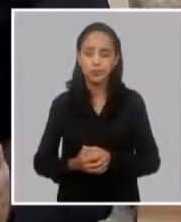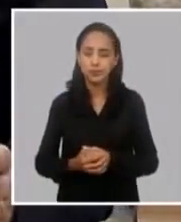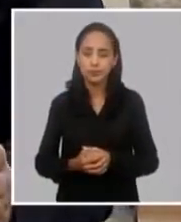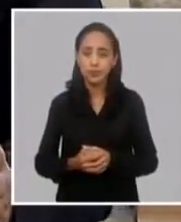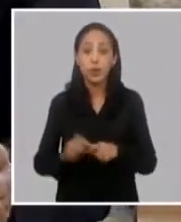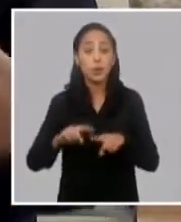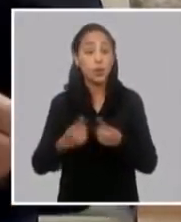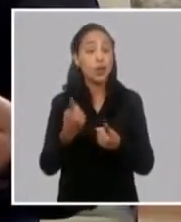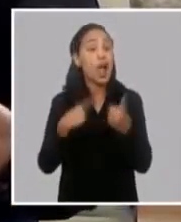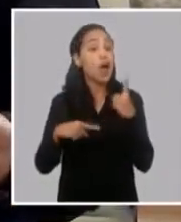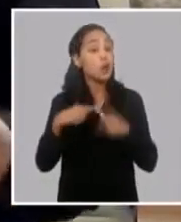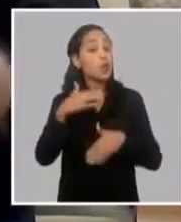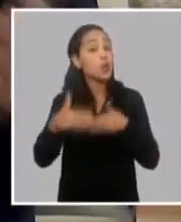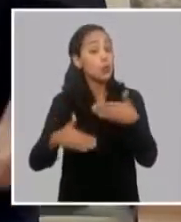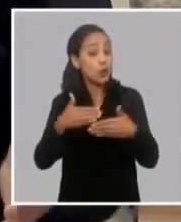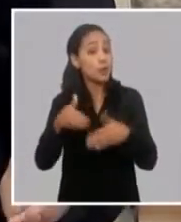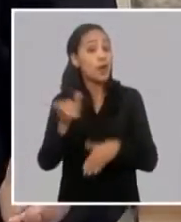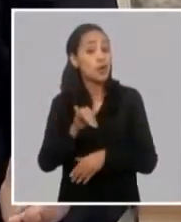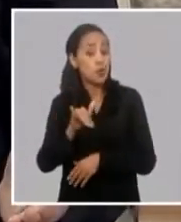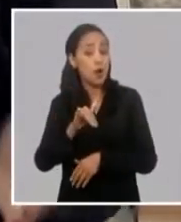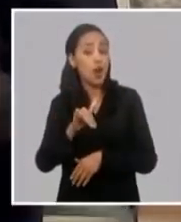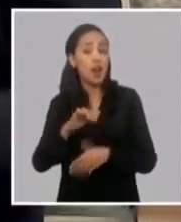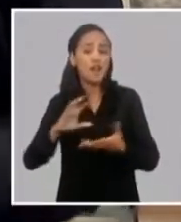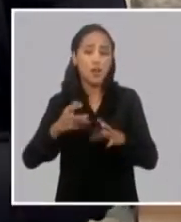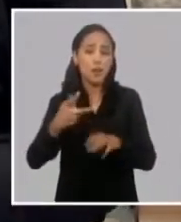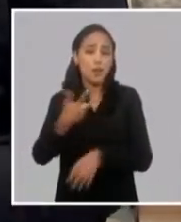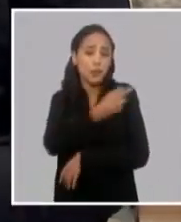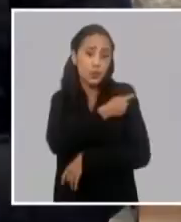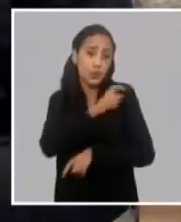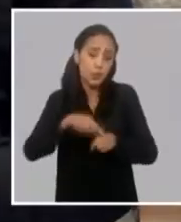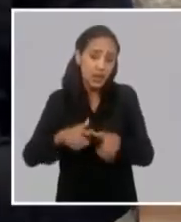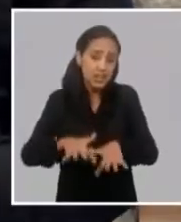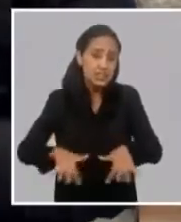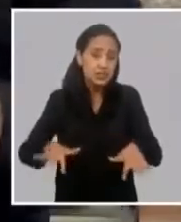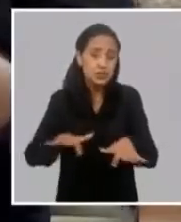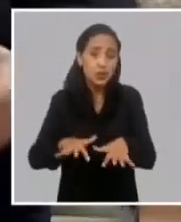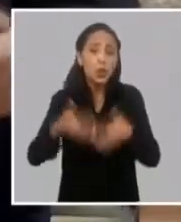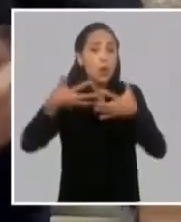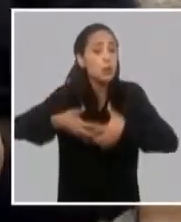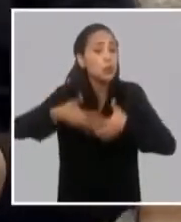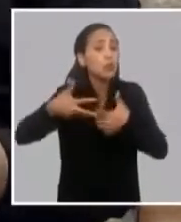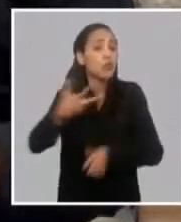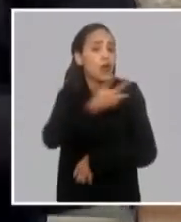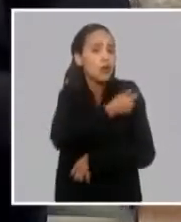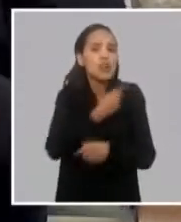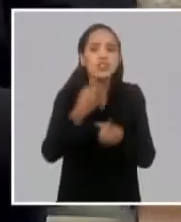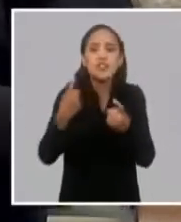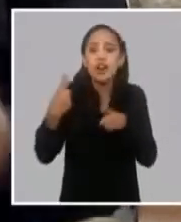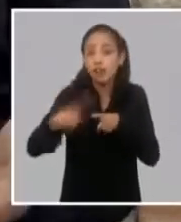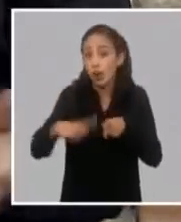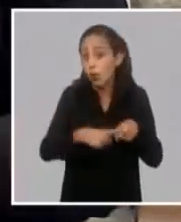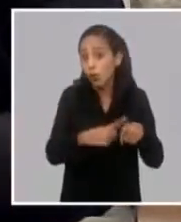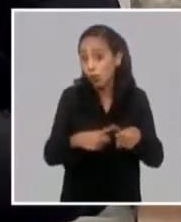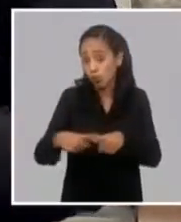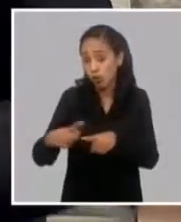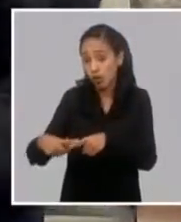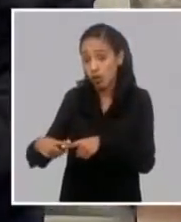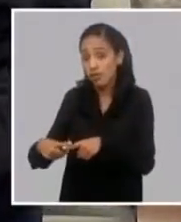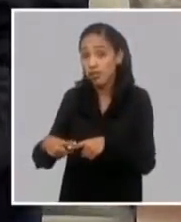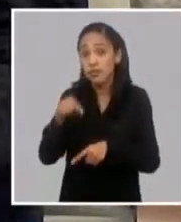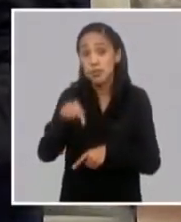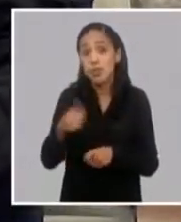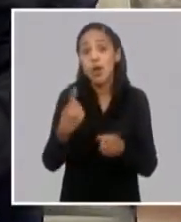algunos baches a partir de la misma situación. Producir vacuna depende de insumos, de entradas. por supuesto, ha habido